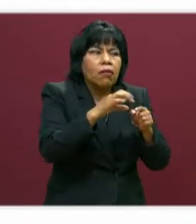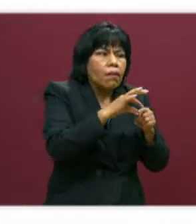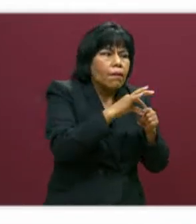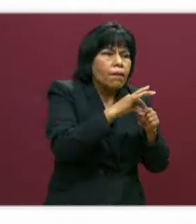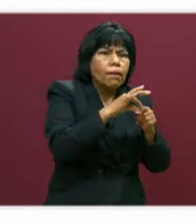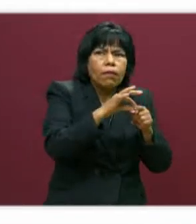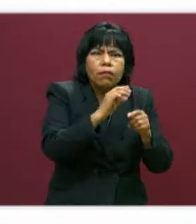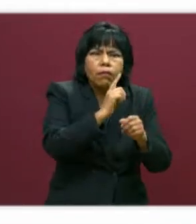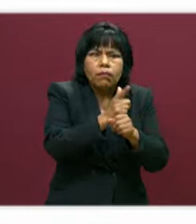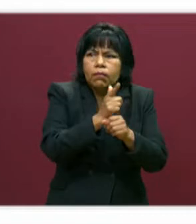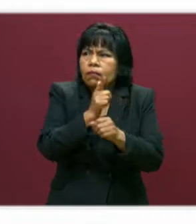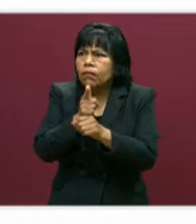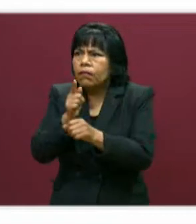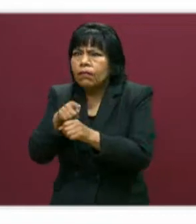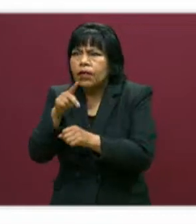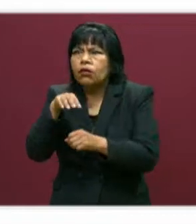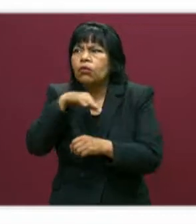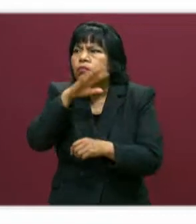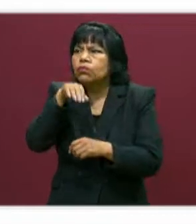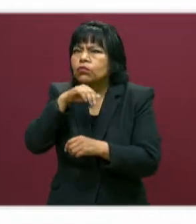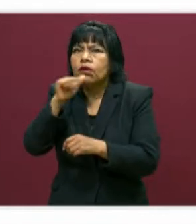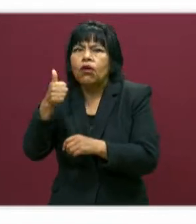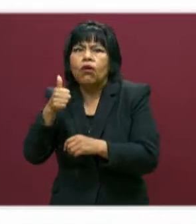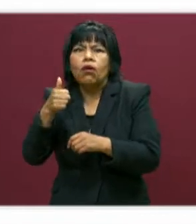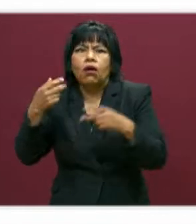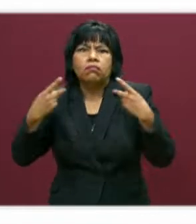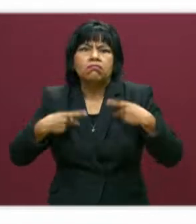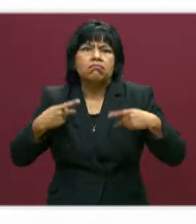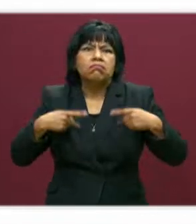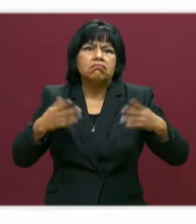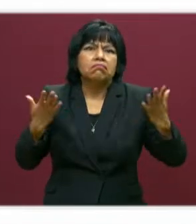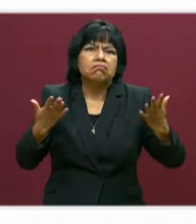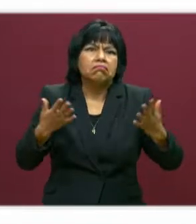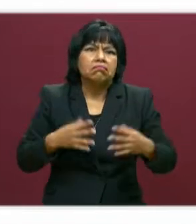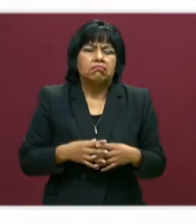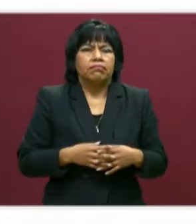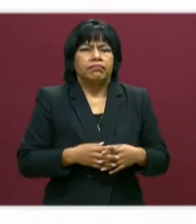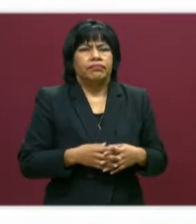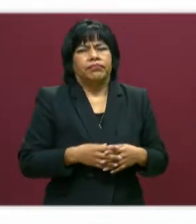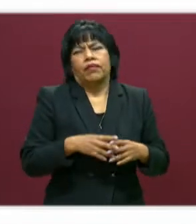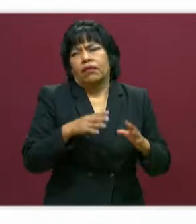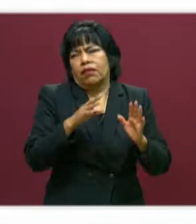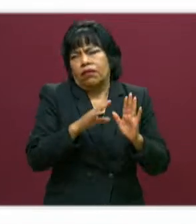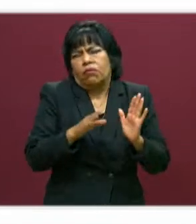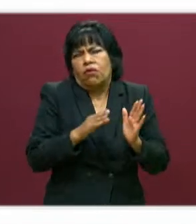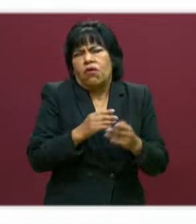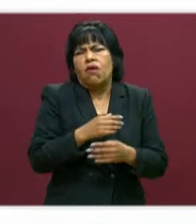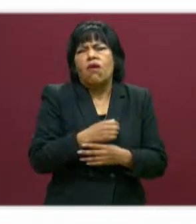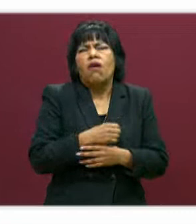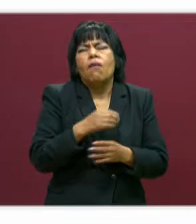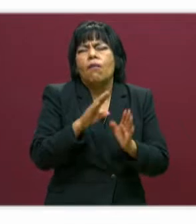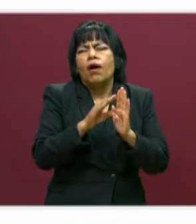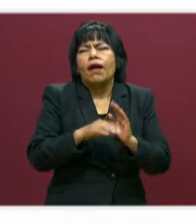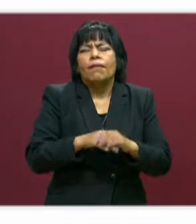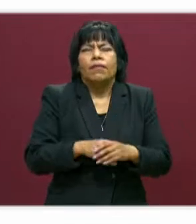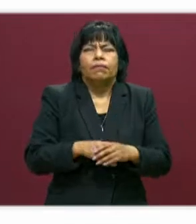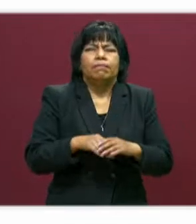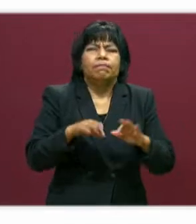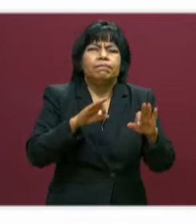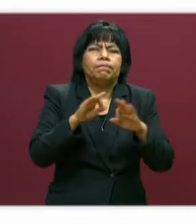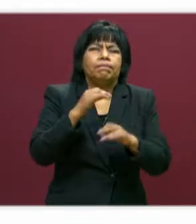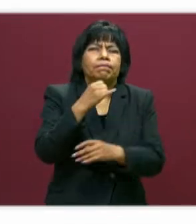son los exploradores los protagonistas. O como un jardinero. Donde el jardinero lo cuida,